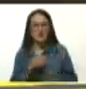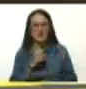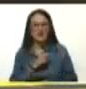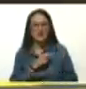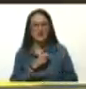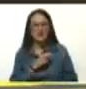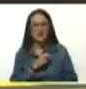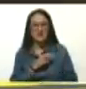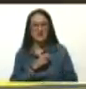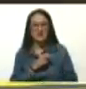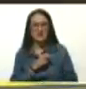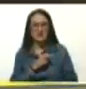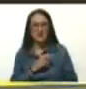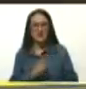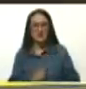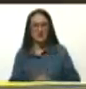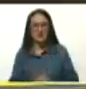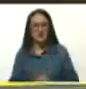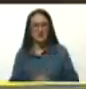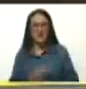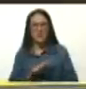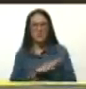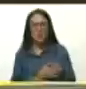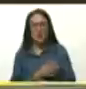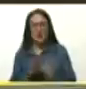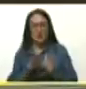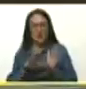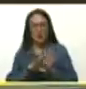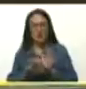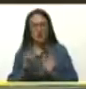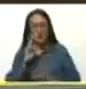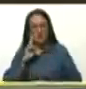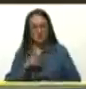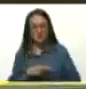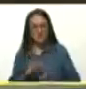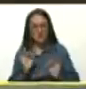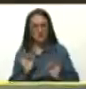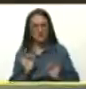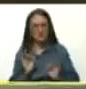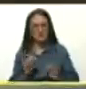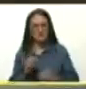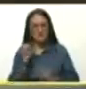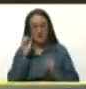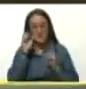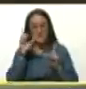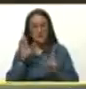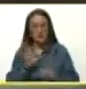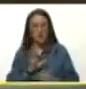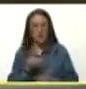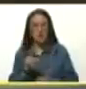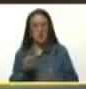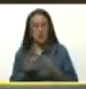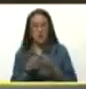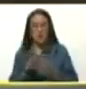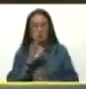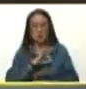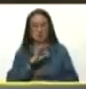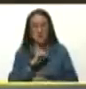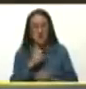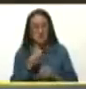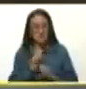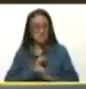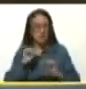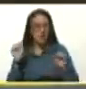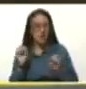mediatizaron el poder constituyente originario que se despertó del estallido social contra el